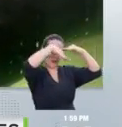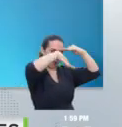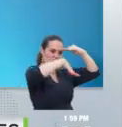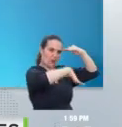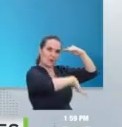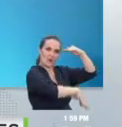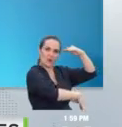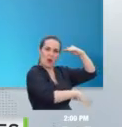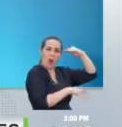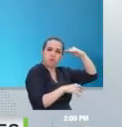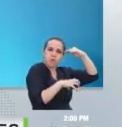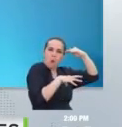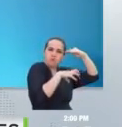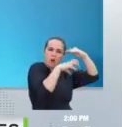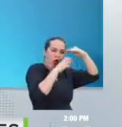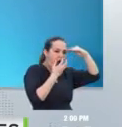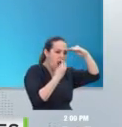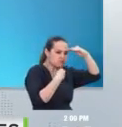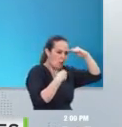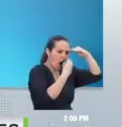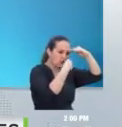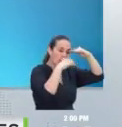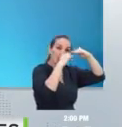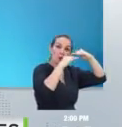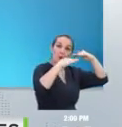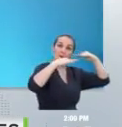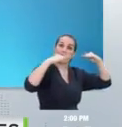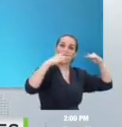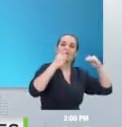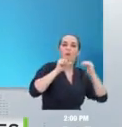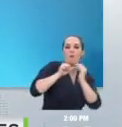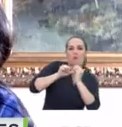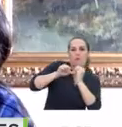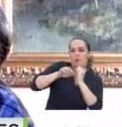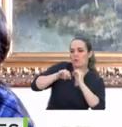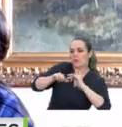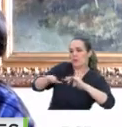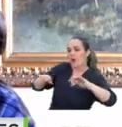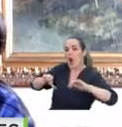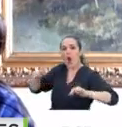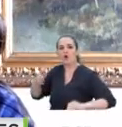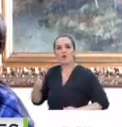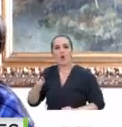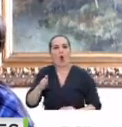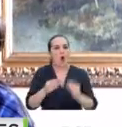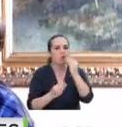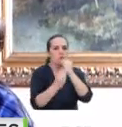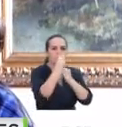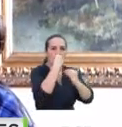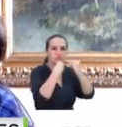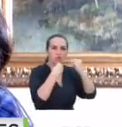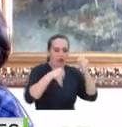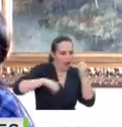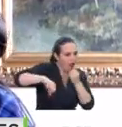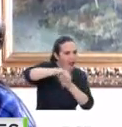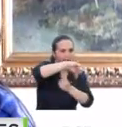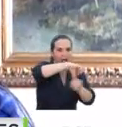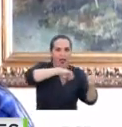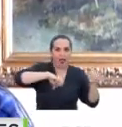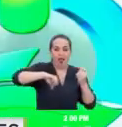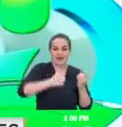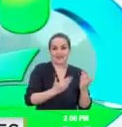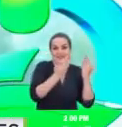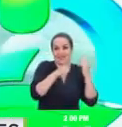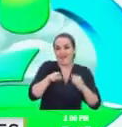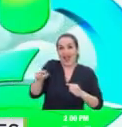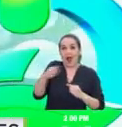solar y mantienen el oxígeno y adicional su excremento sirve para alimento de los peces. Por lo general decimos que donde hay manatís hay peces.